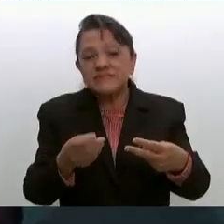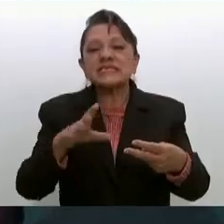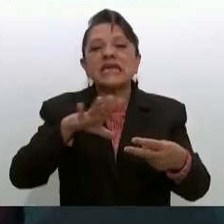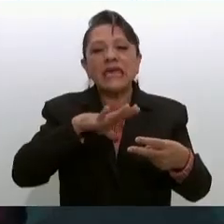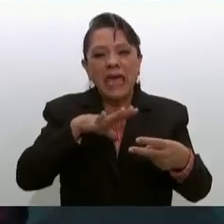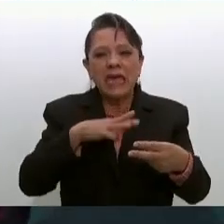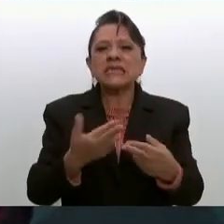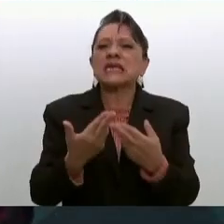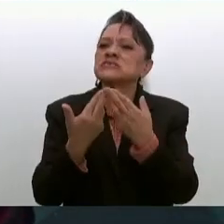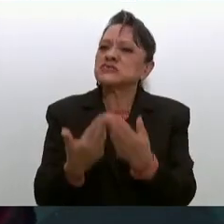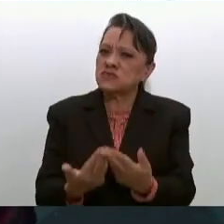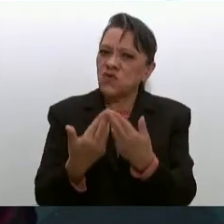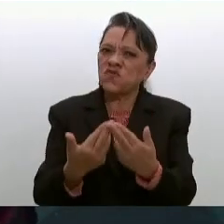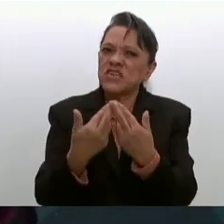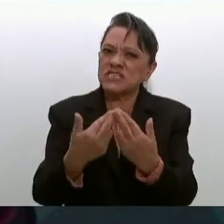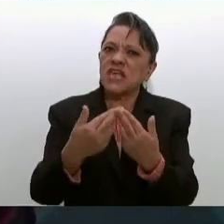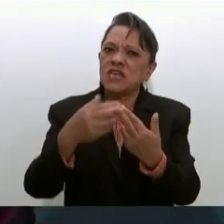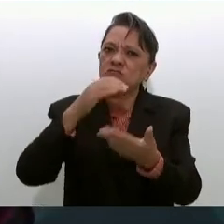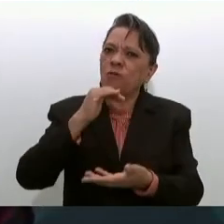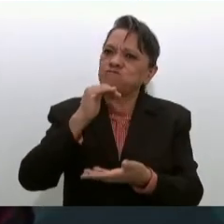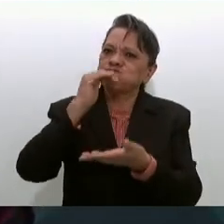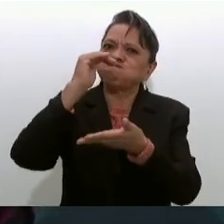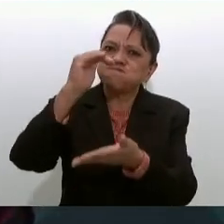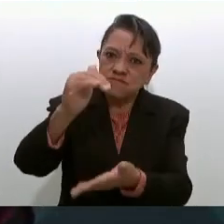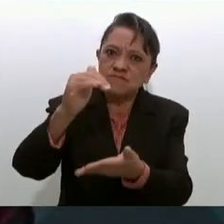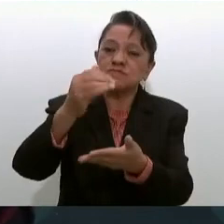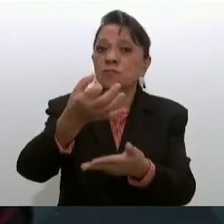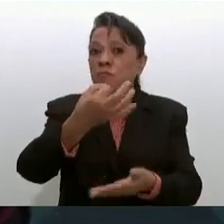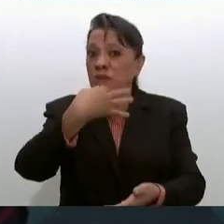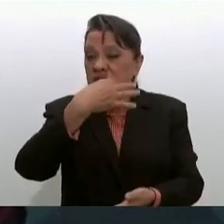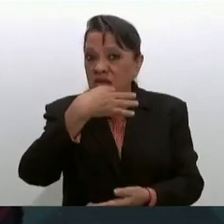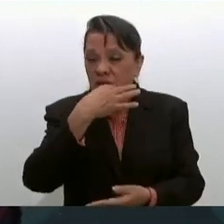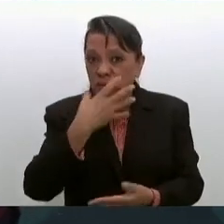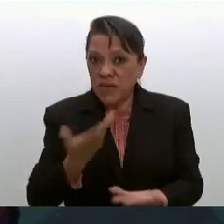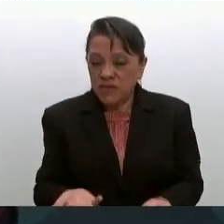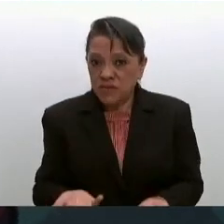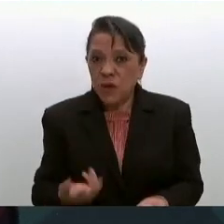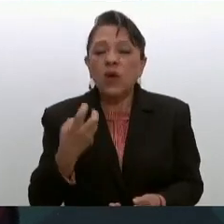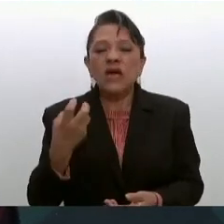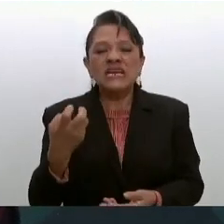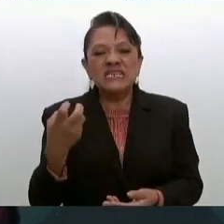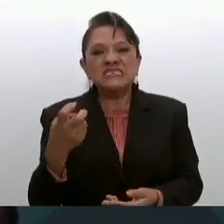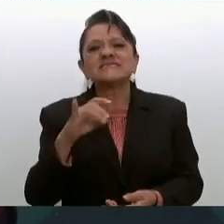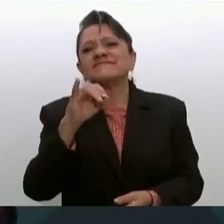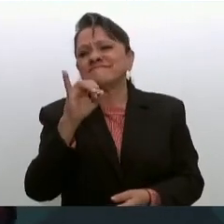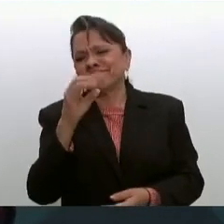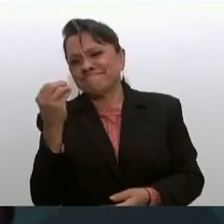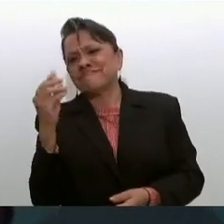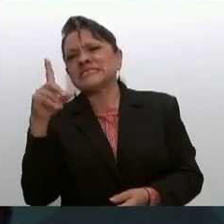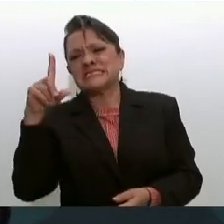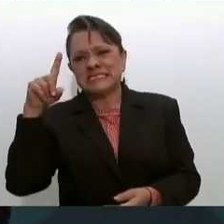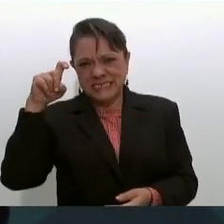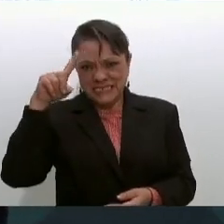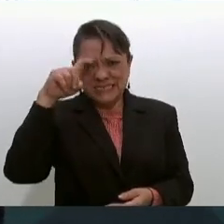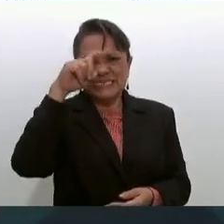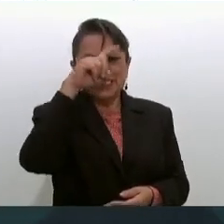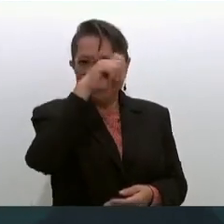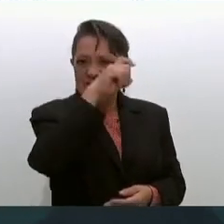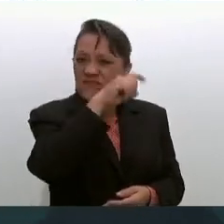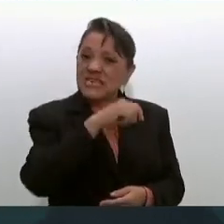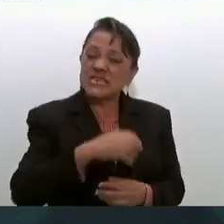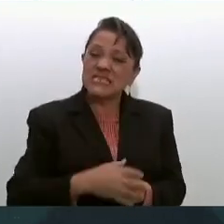abasto suficiente de medicamentos esto nos ha costado bastante porque